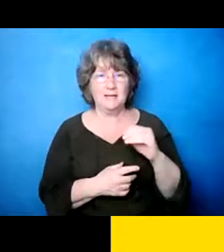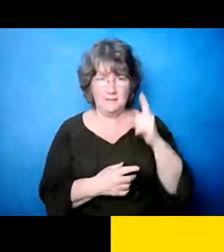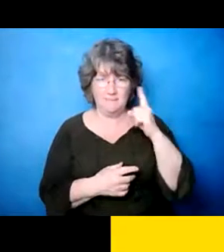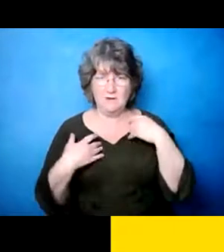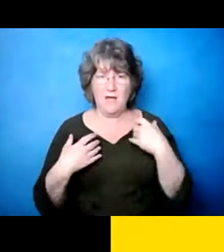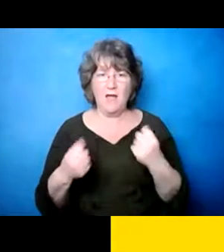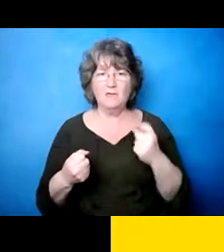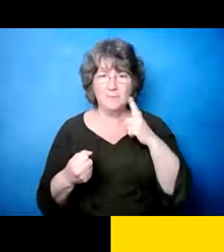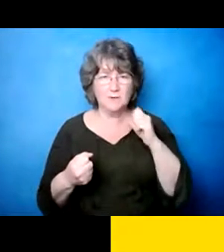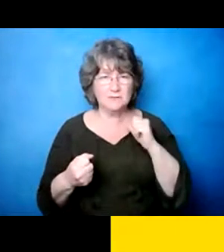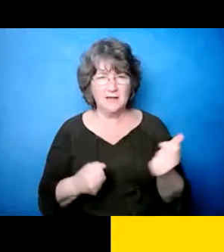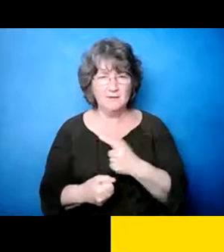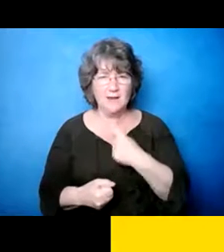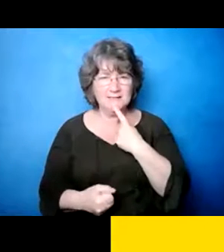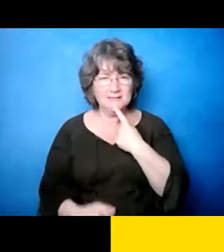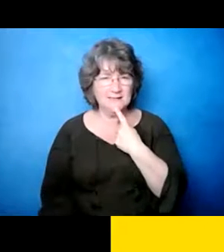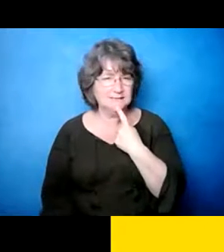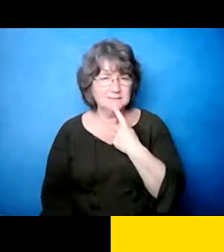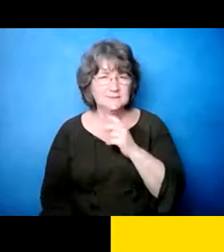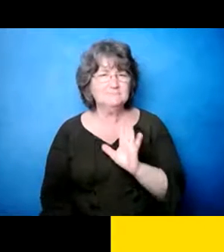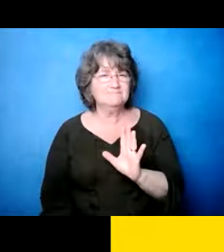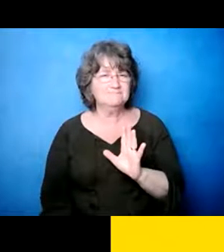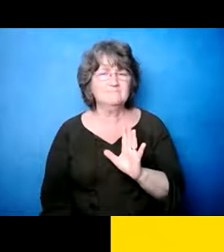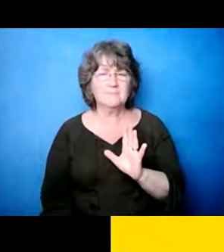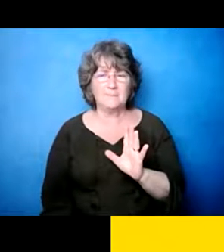porque todo el mundo dice.